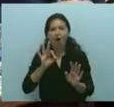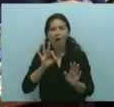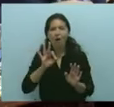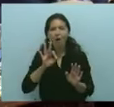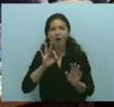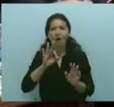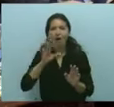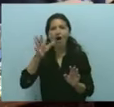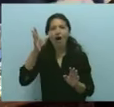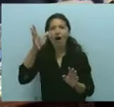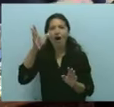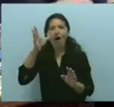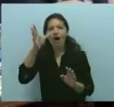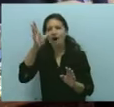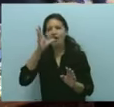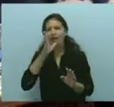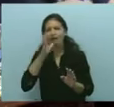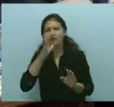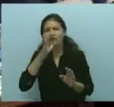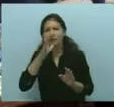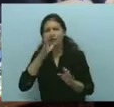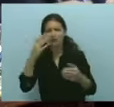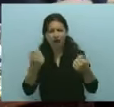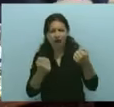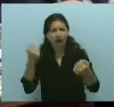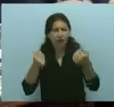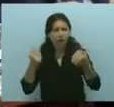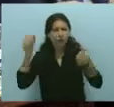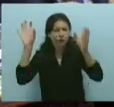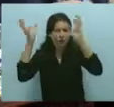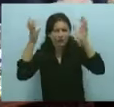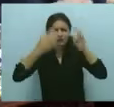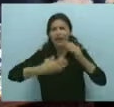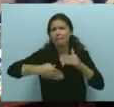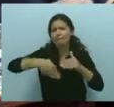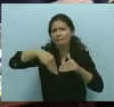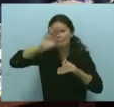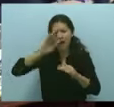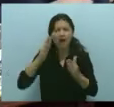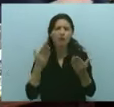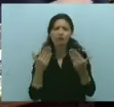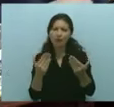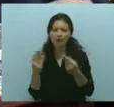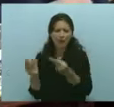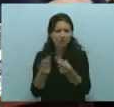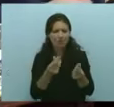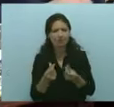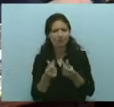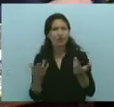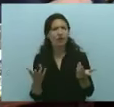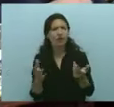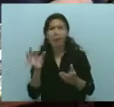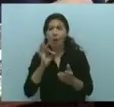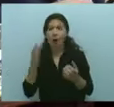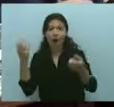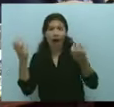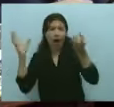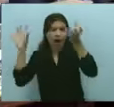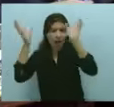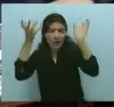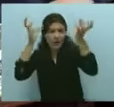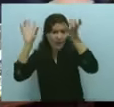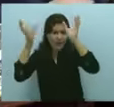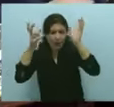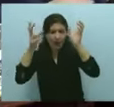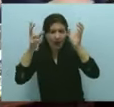cantidad de patrulleros que se compraron en este periodo. O midámoslo en ambulancias, 4.300